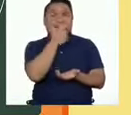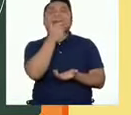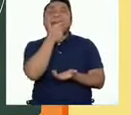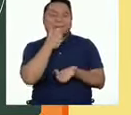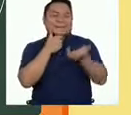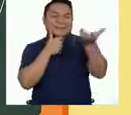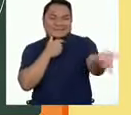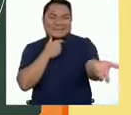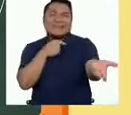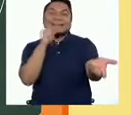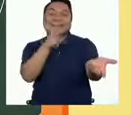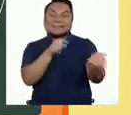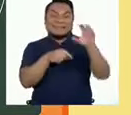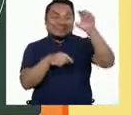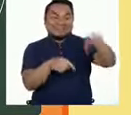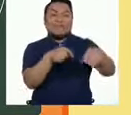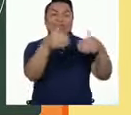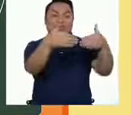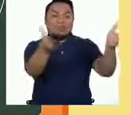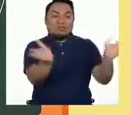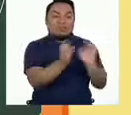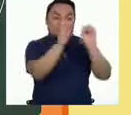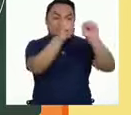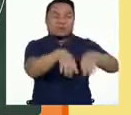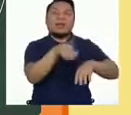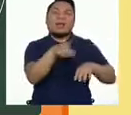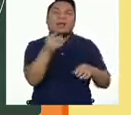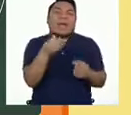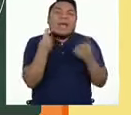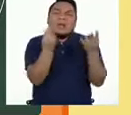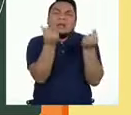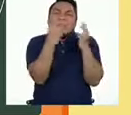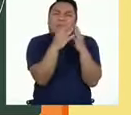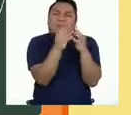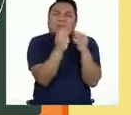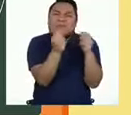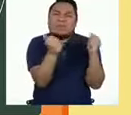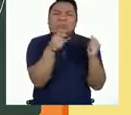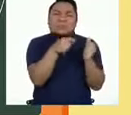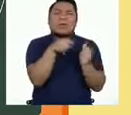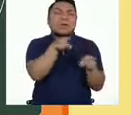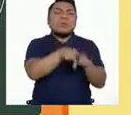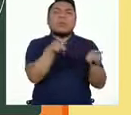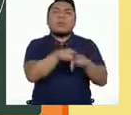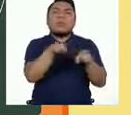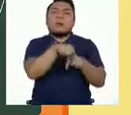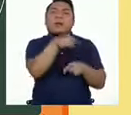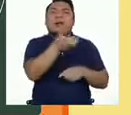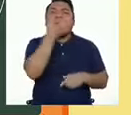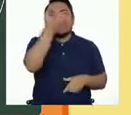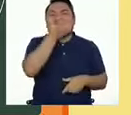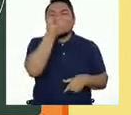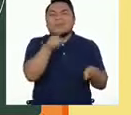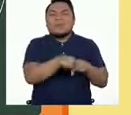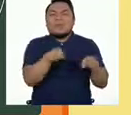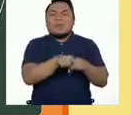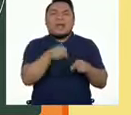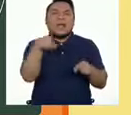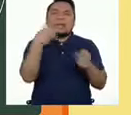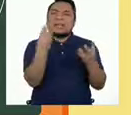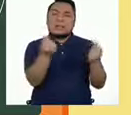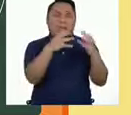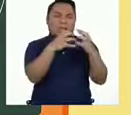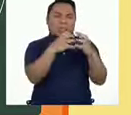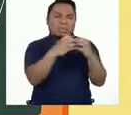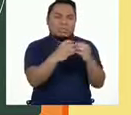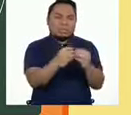¡Perfecto! La pera va a los elementos que se degradan rápidamente, porque al igual que la manzana, se descompone con